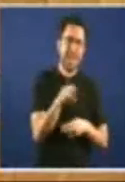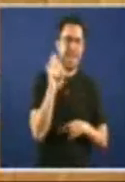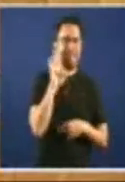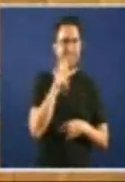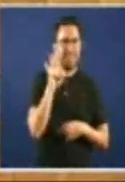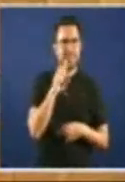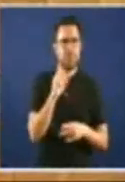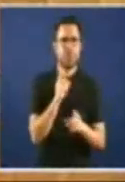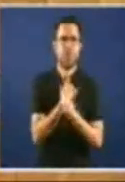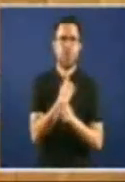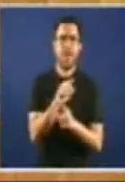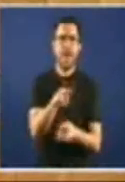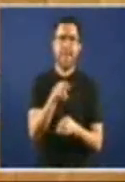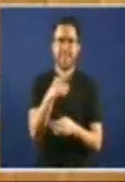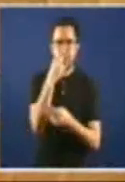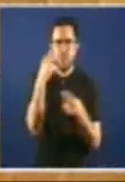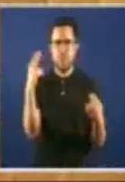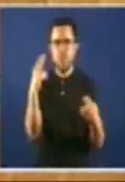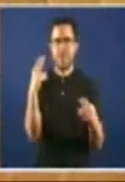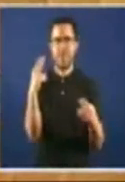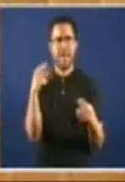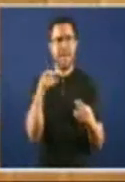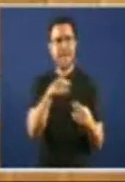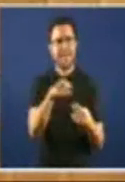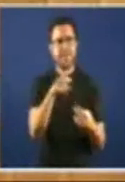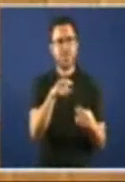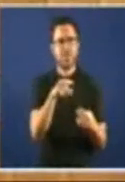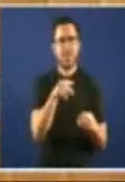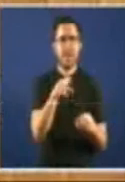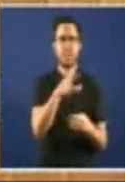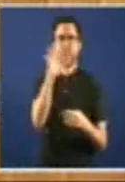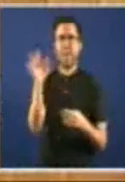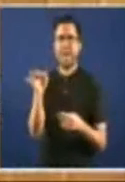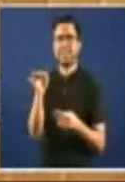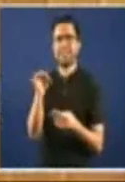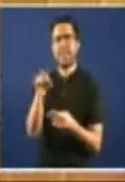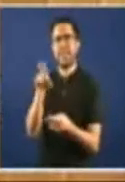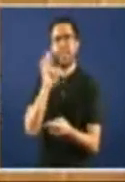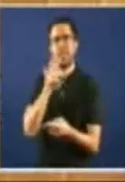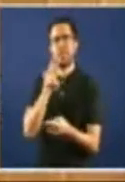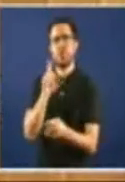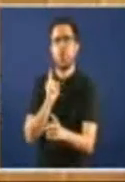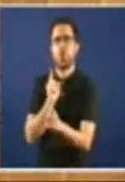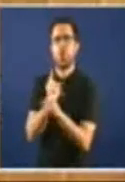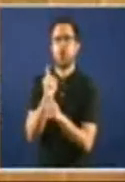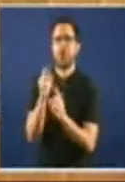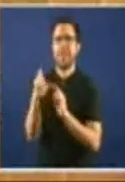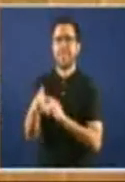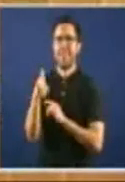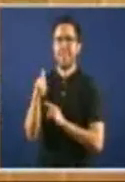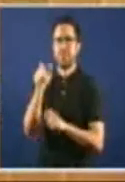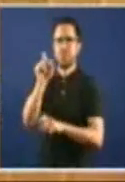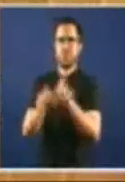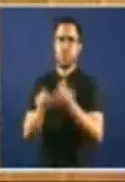social E nos decimos É contra os dereitos Dos traballadores e das traballadoras Non Se pode